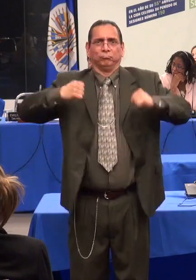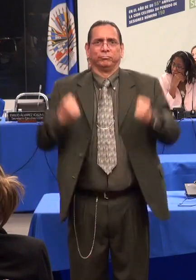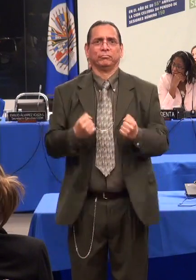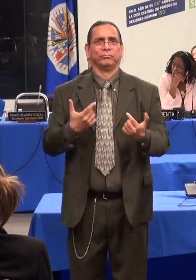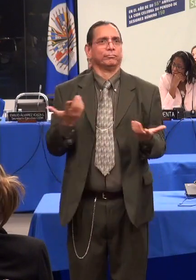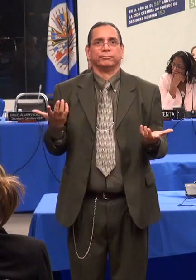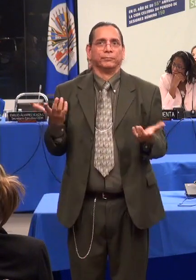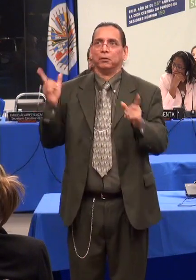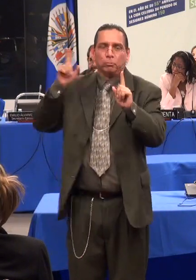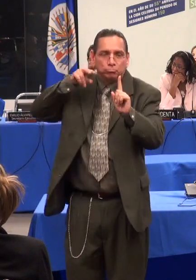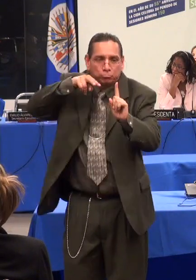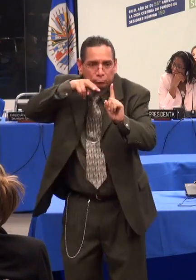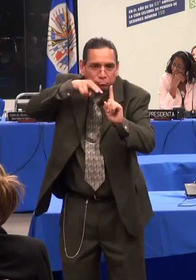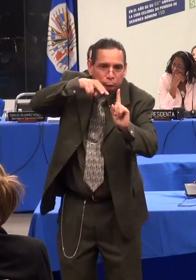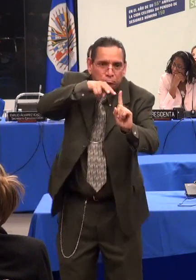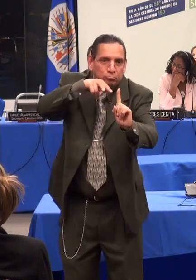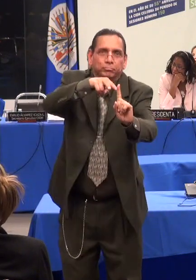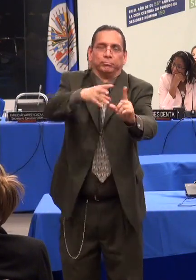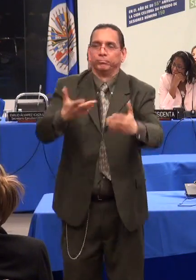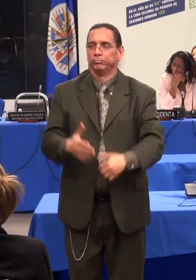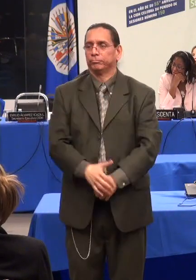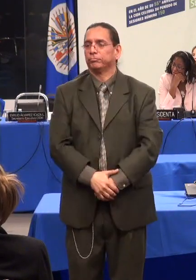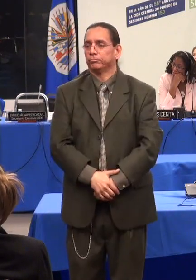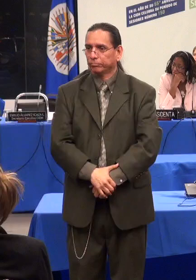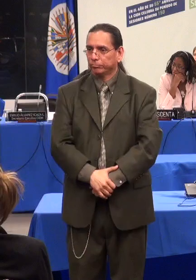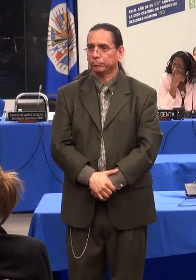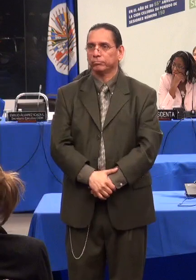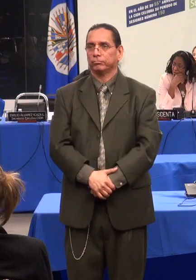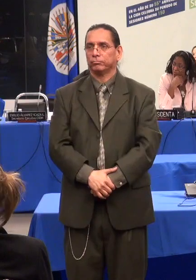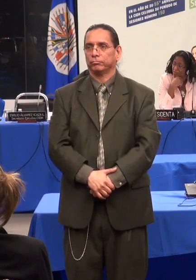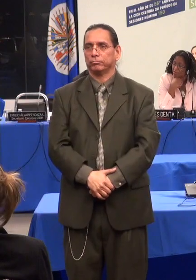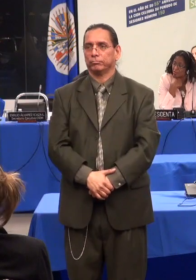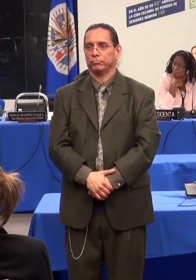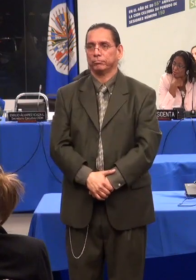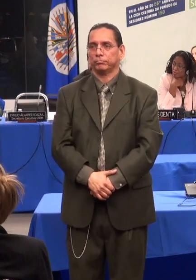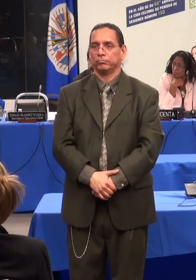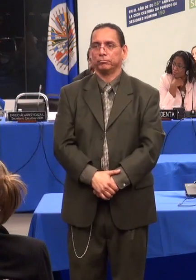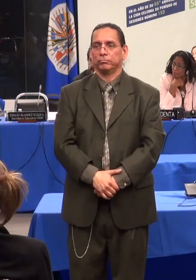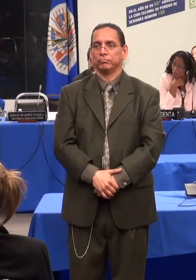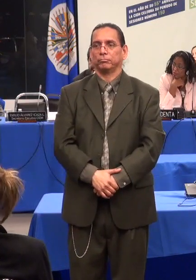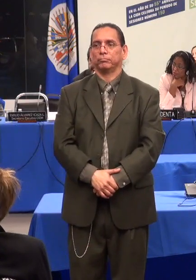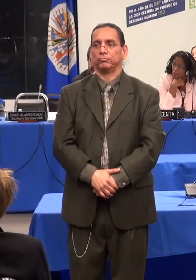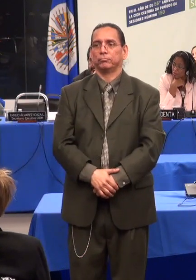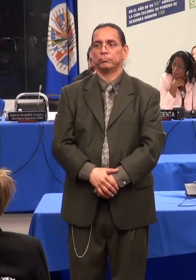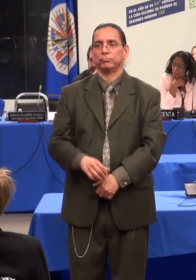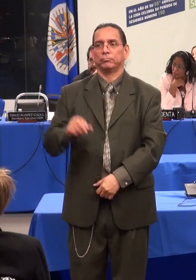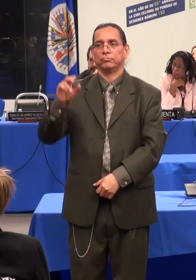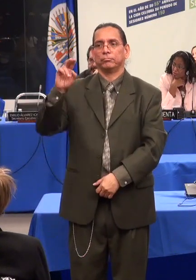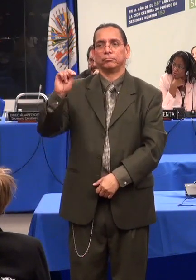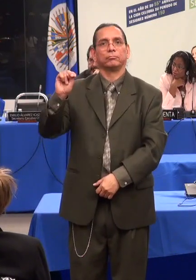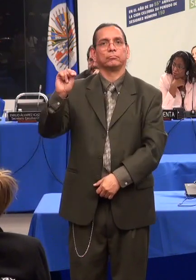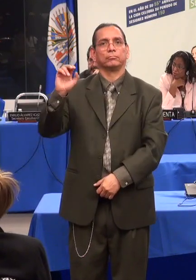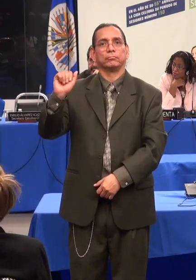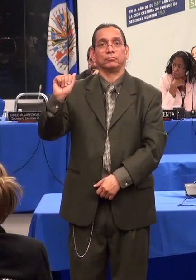Buenas tardes a la Comisión Interamericana de Derechos Humanos y a los y las representantes del Estado colombiano.